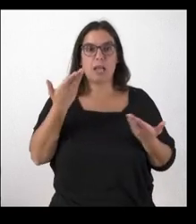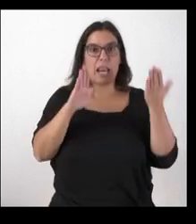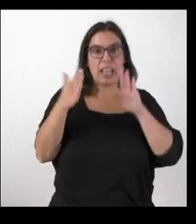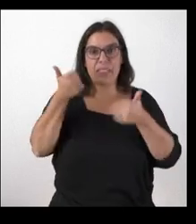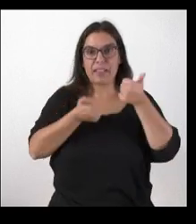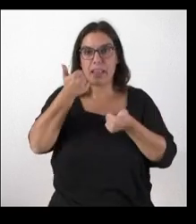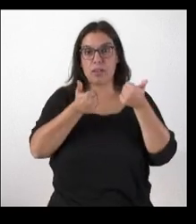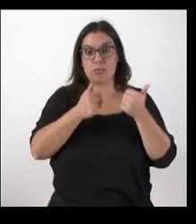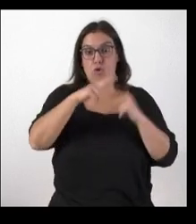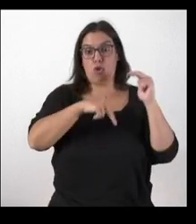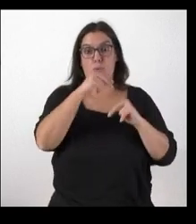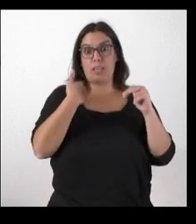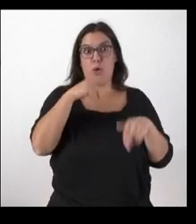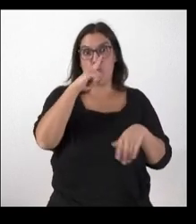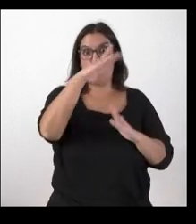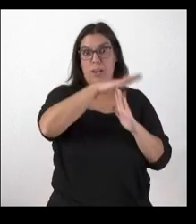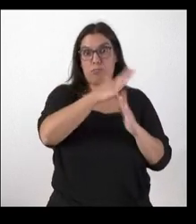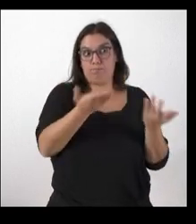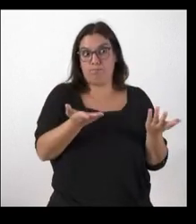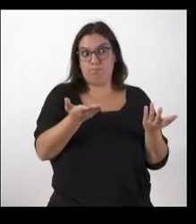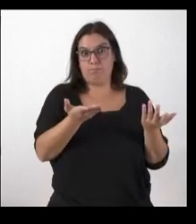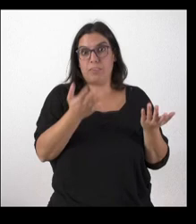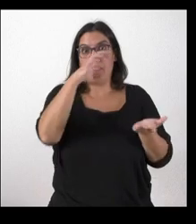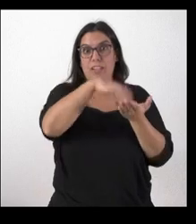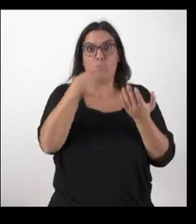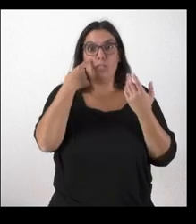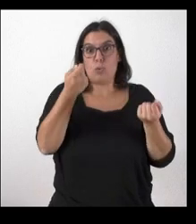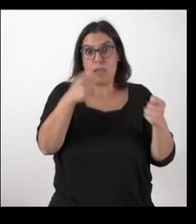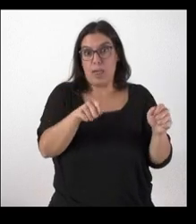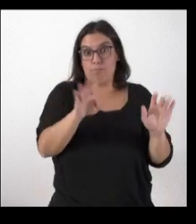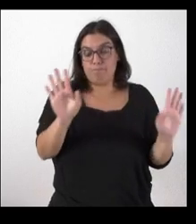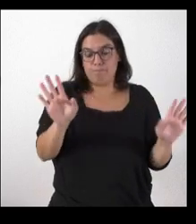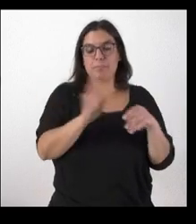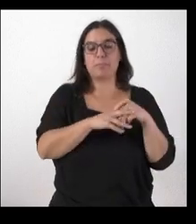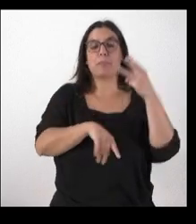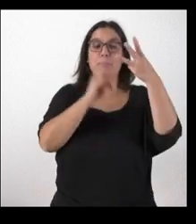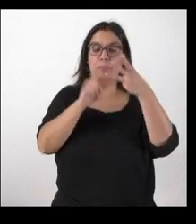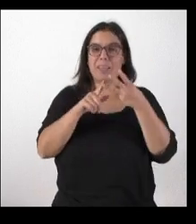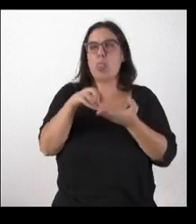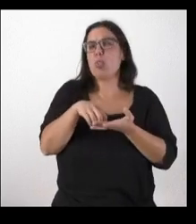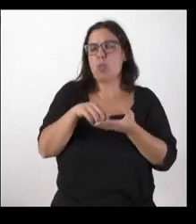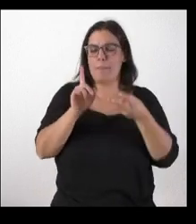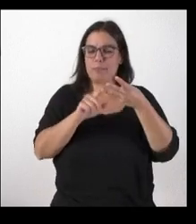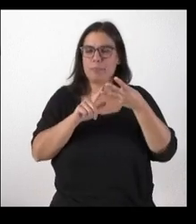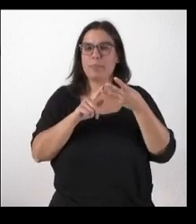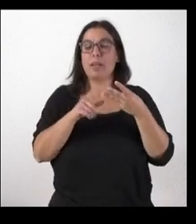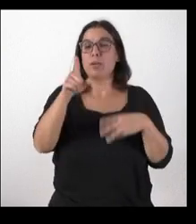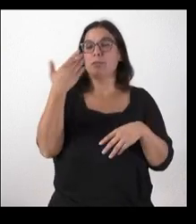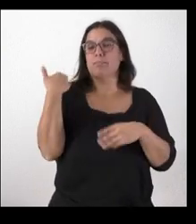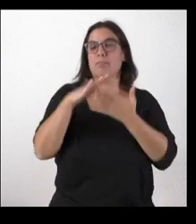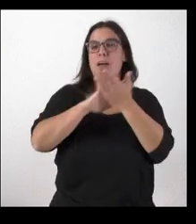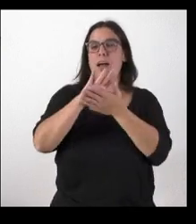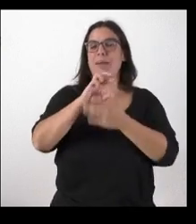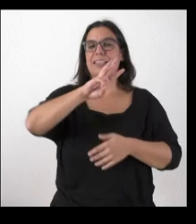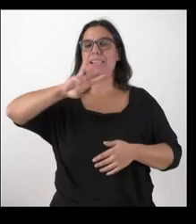obras que bueno llevan un año paradas y un Centro de Salud cerrado y en cuanto a la duda cuando habló de los 32